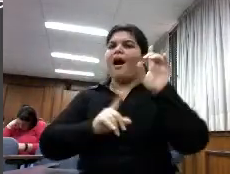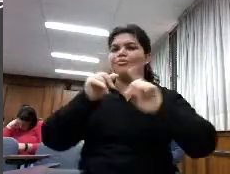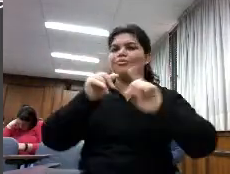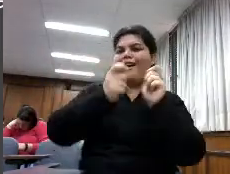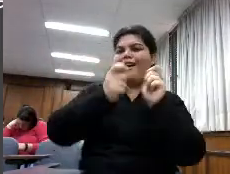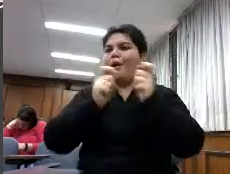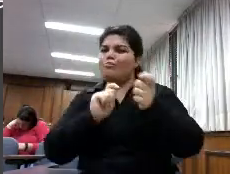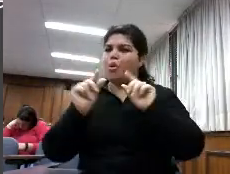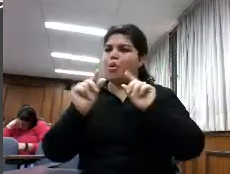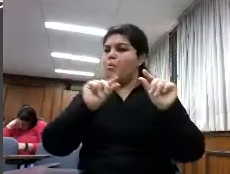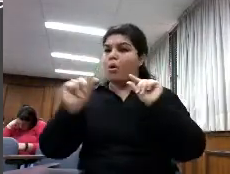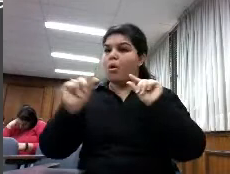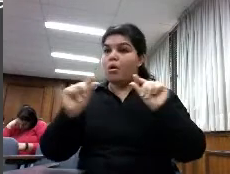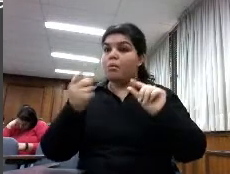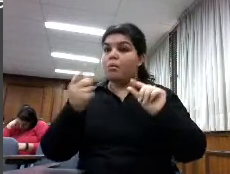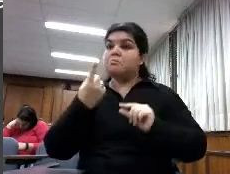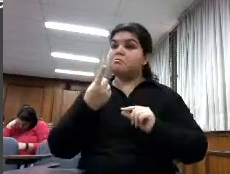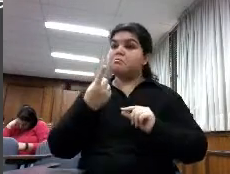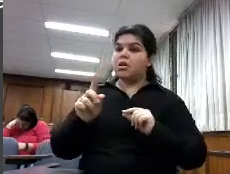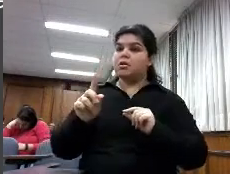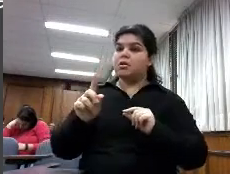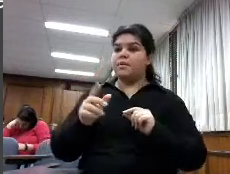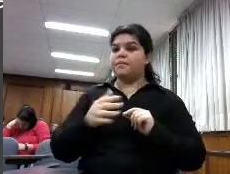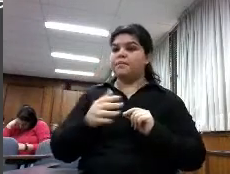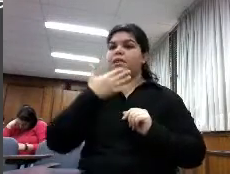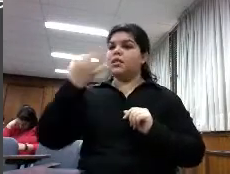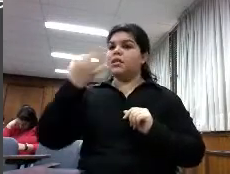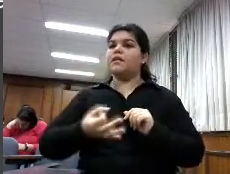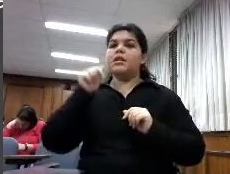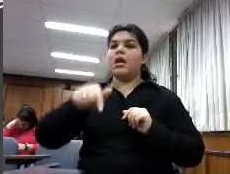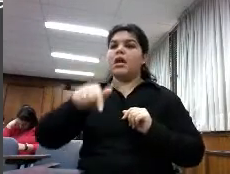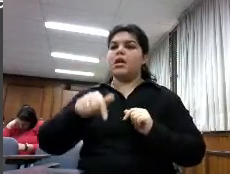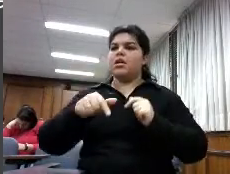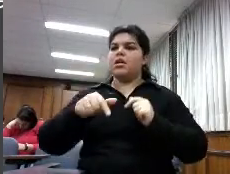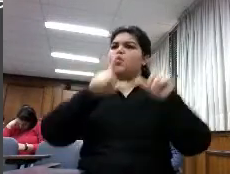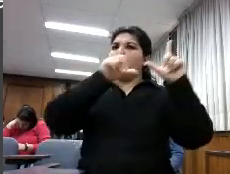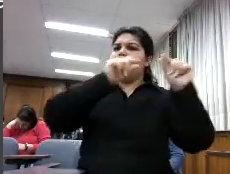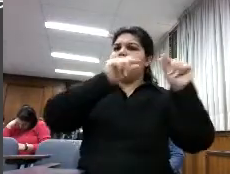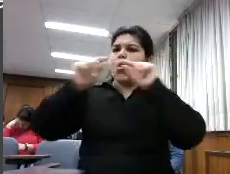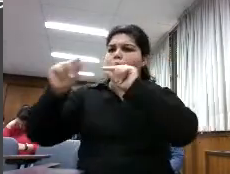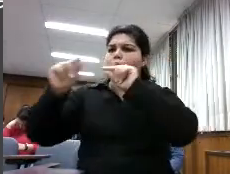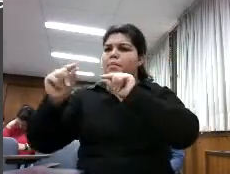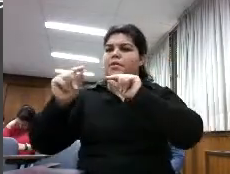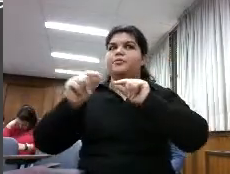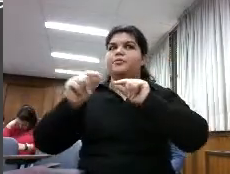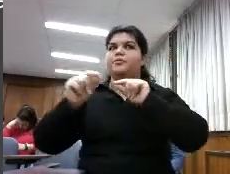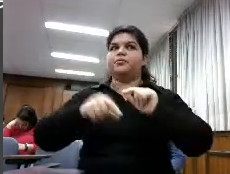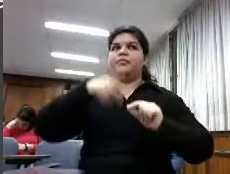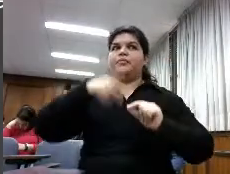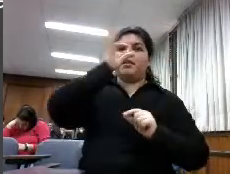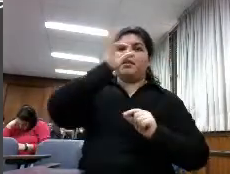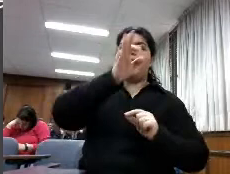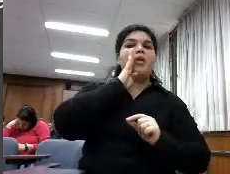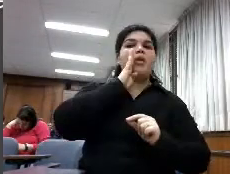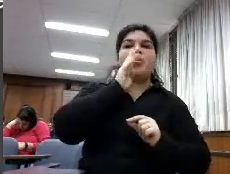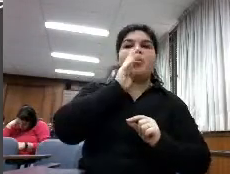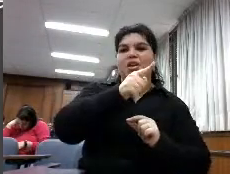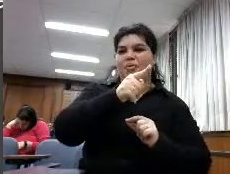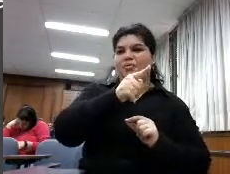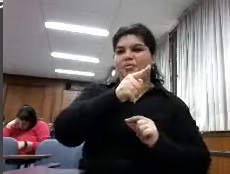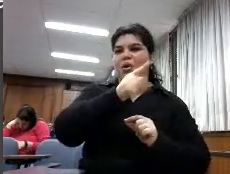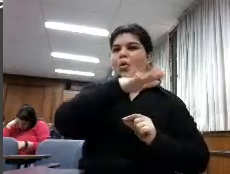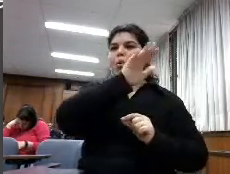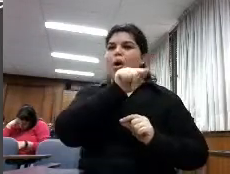en general aunque las cifras son muy diferentes de ver una encuesta de Estados Unidos a una encuesta